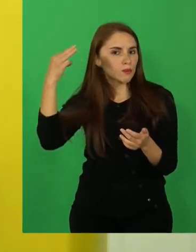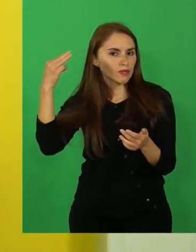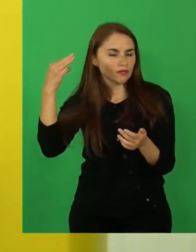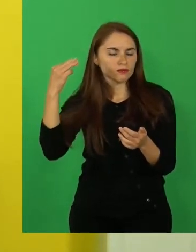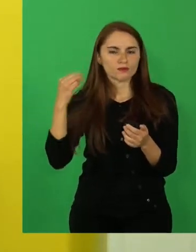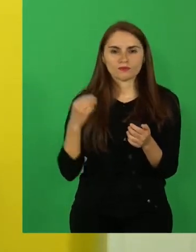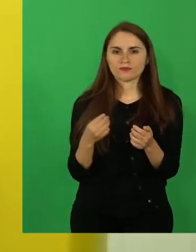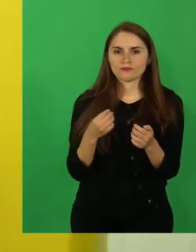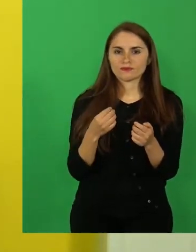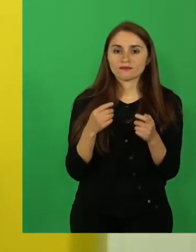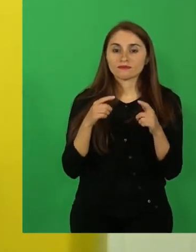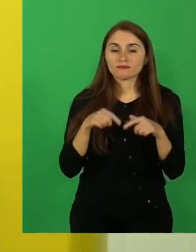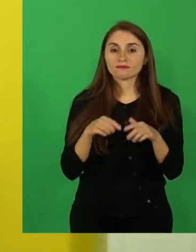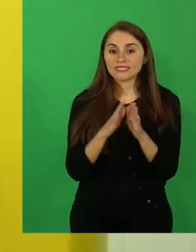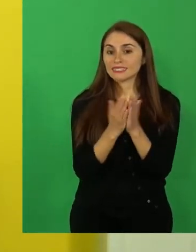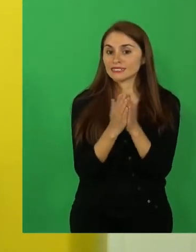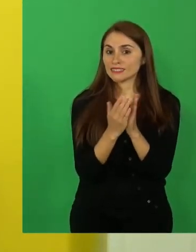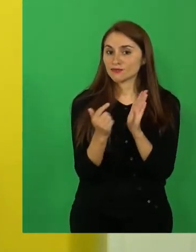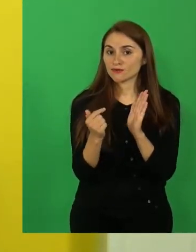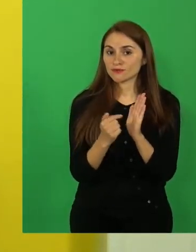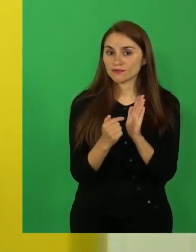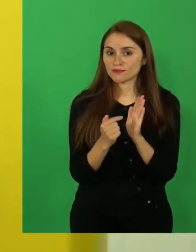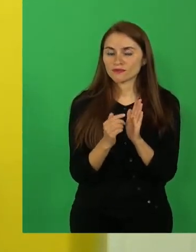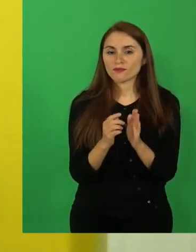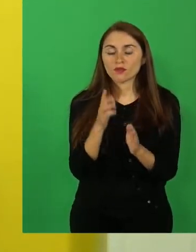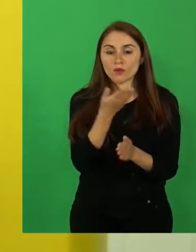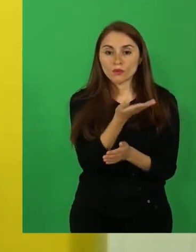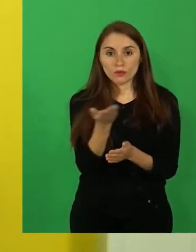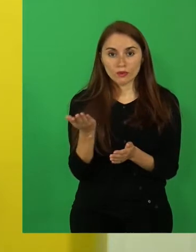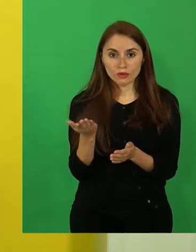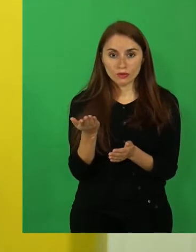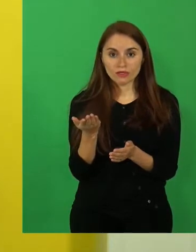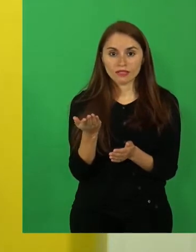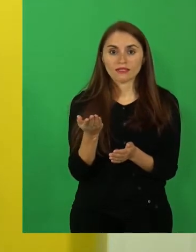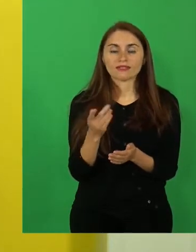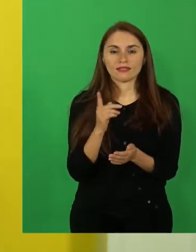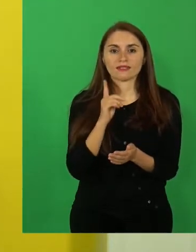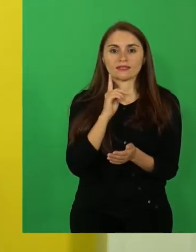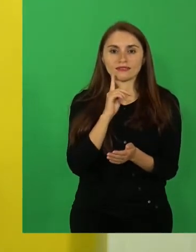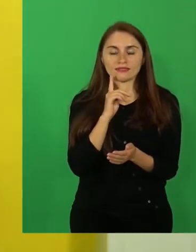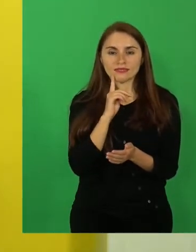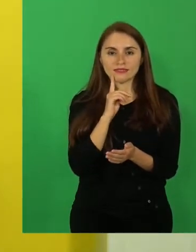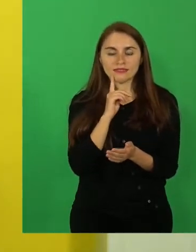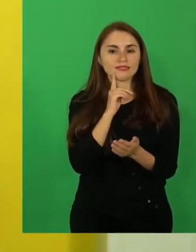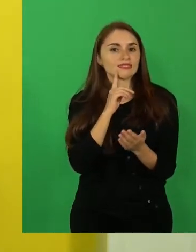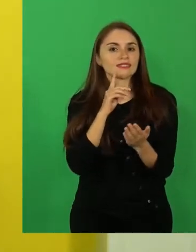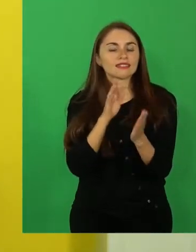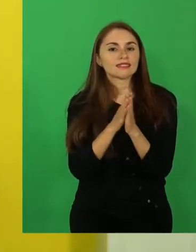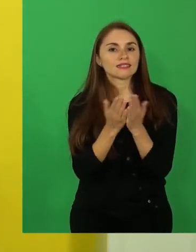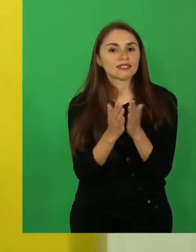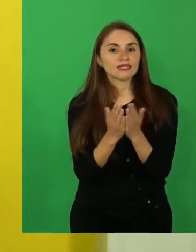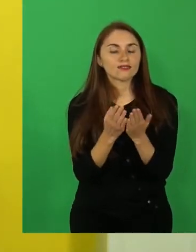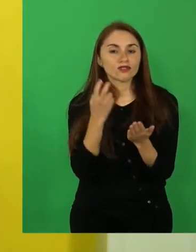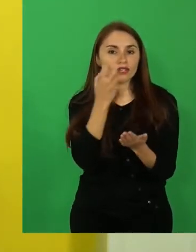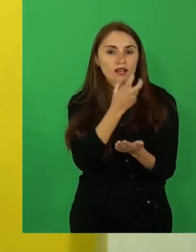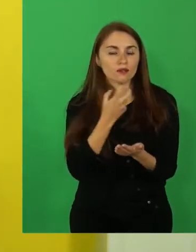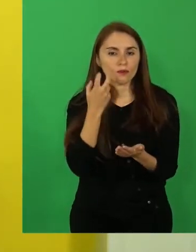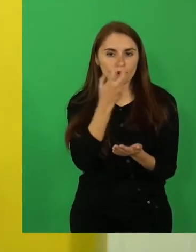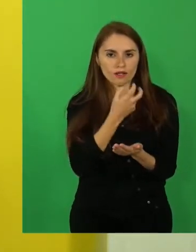tenemos en el libro. Ustedes la tienen en su libro de